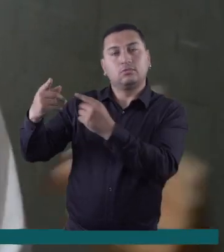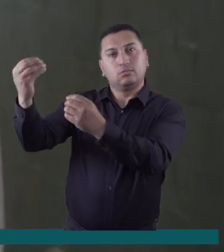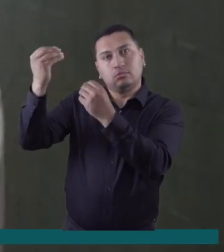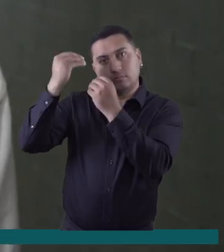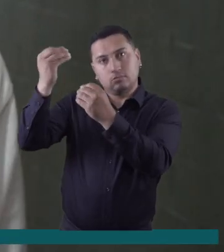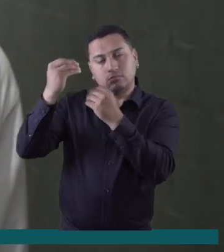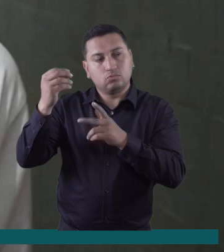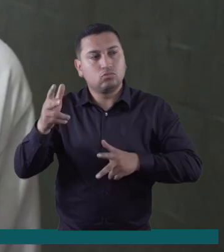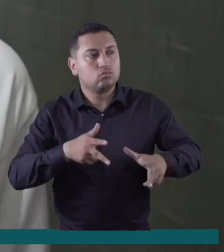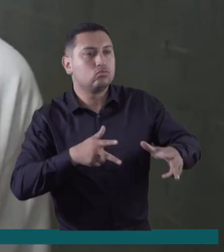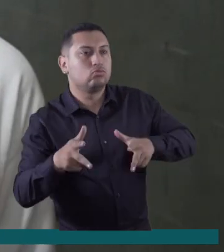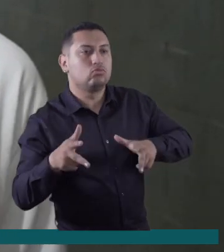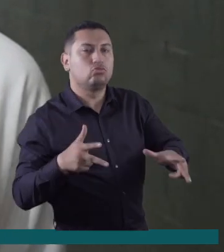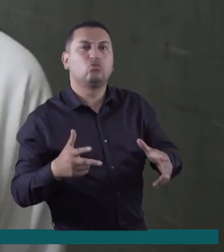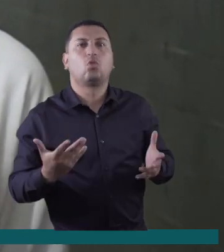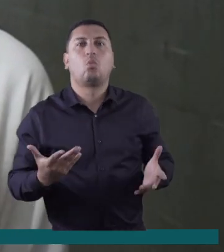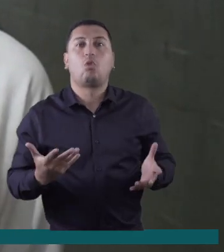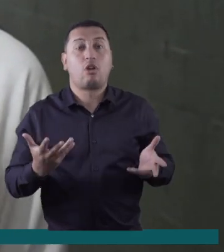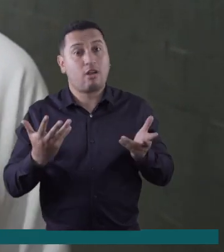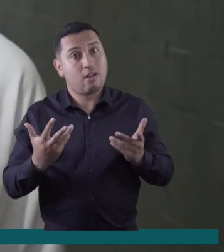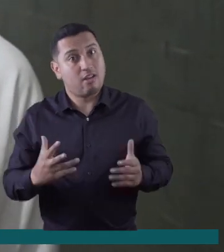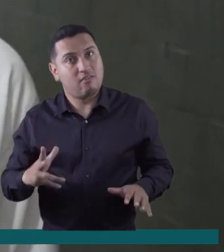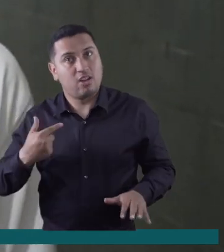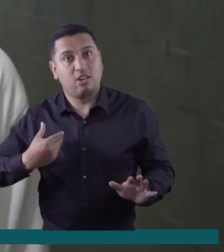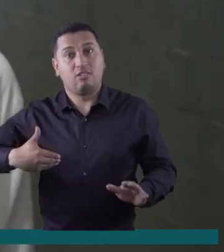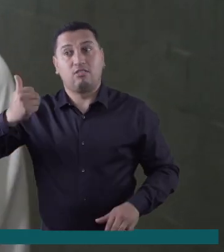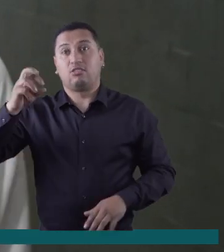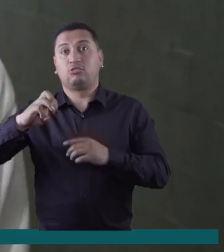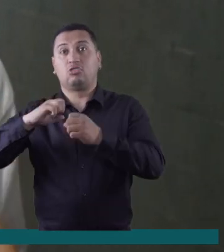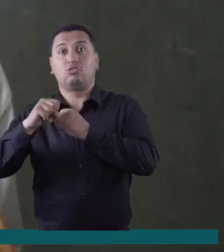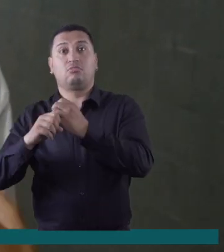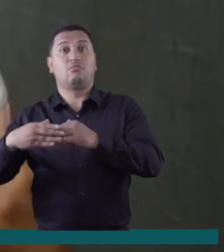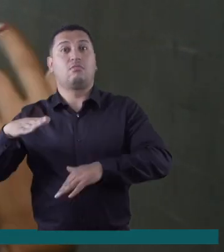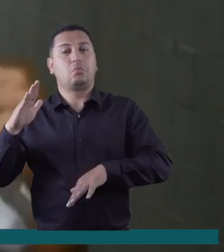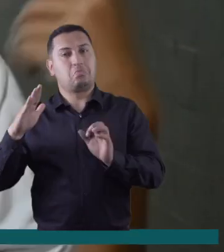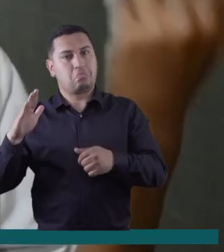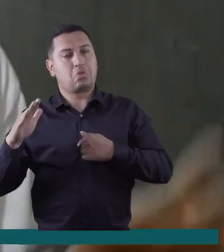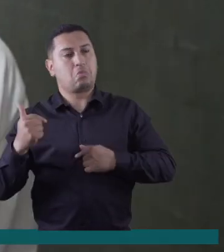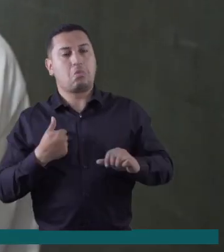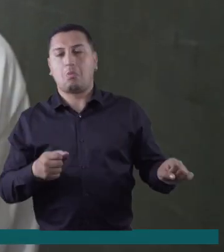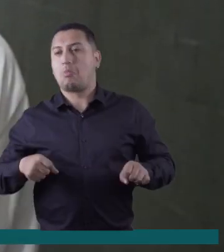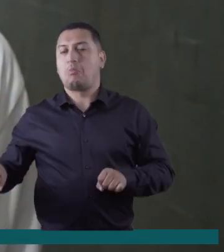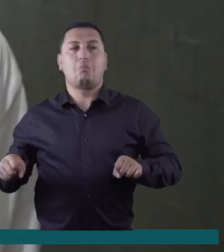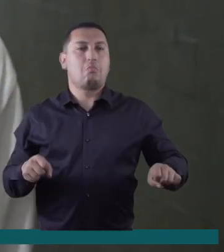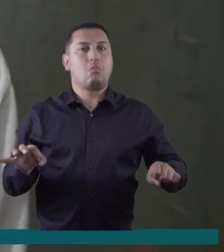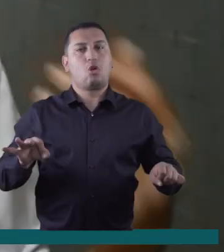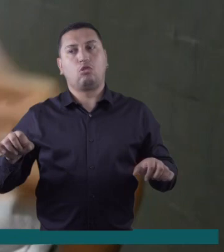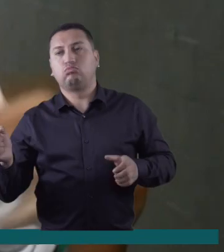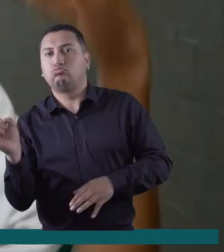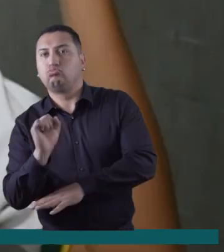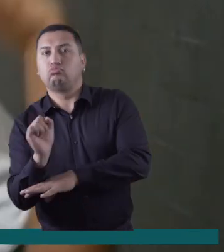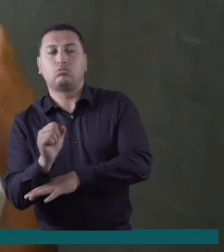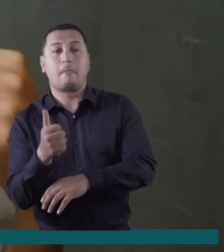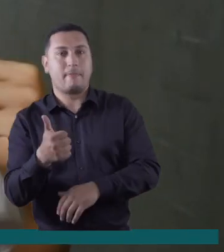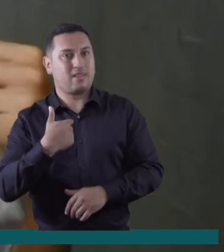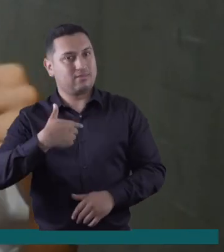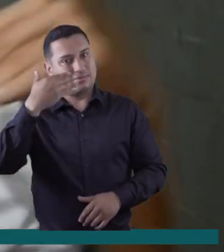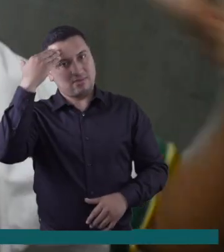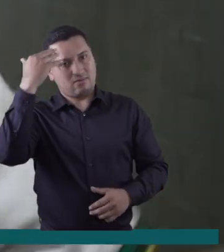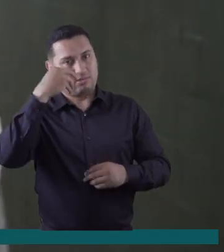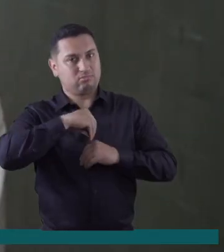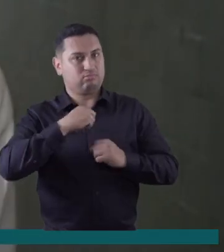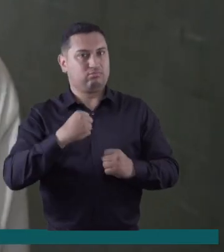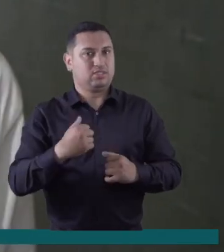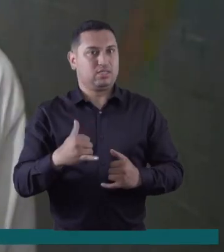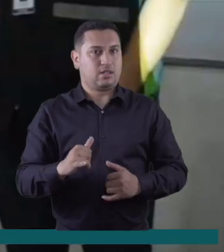estén incrementando estos talleres de educación vial, eso para cuando ya sea mayor de edad pues tener ya eso y